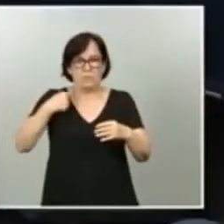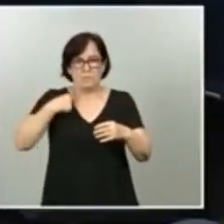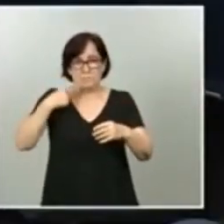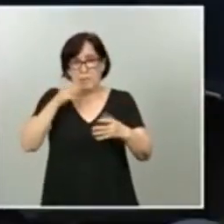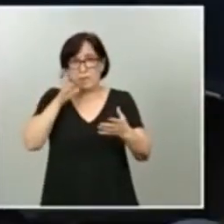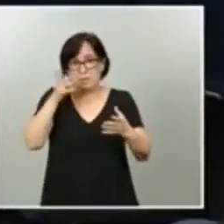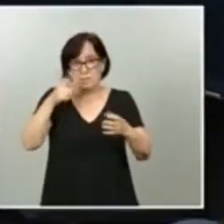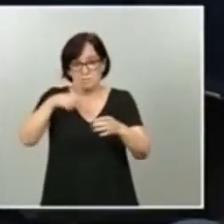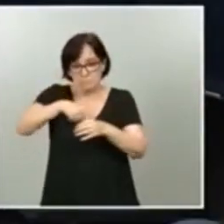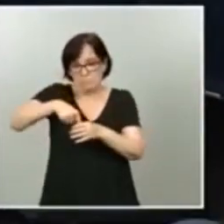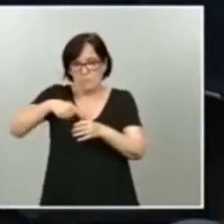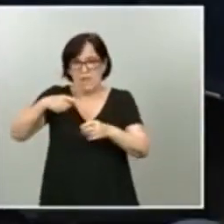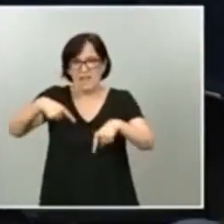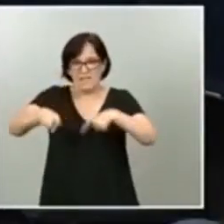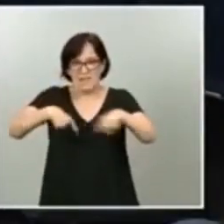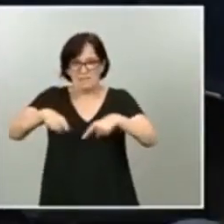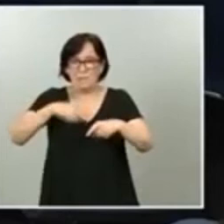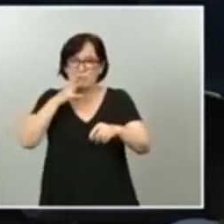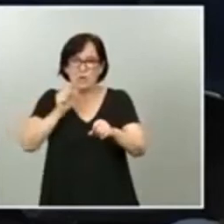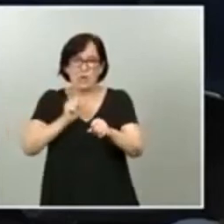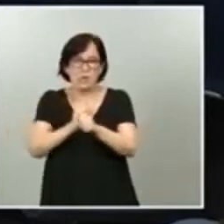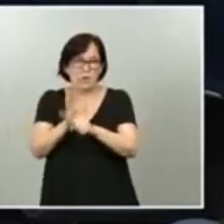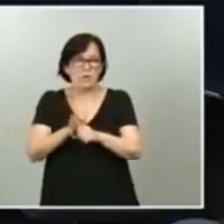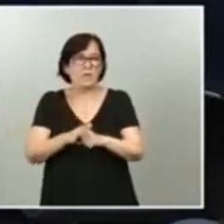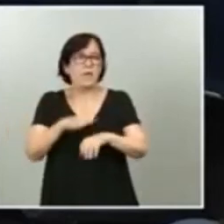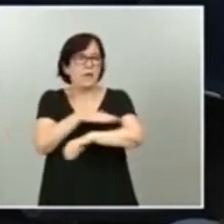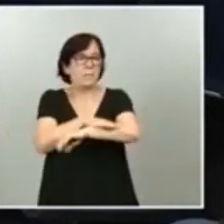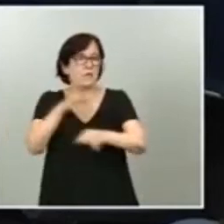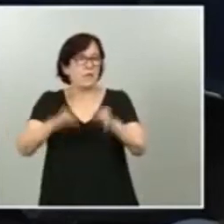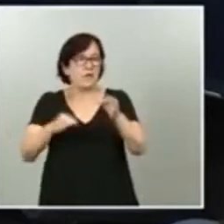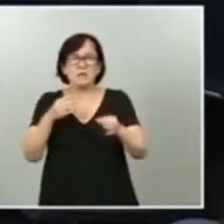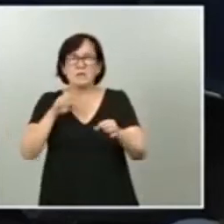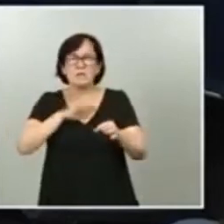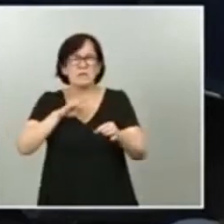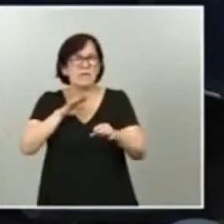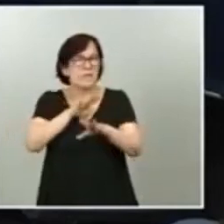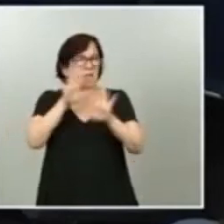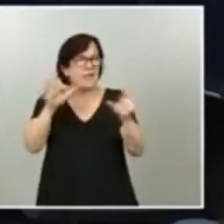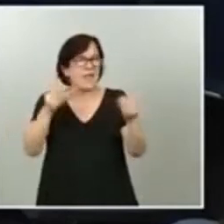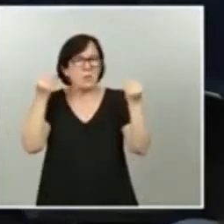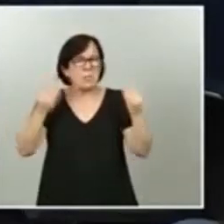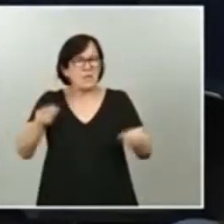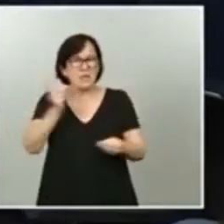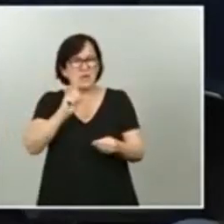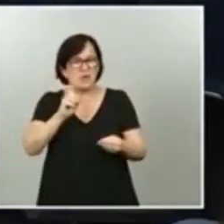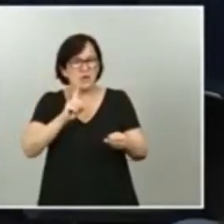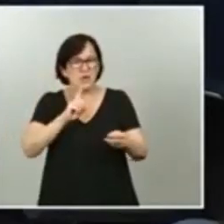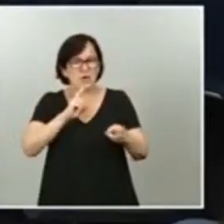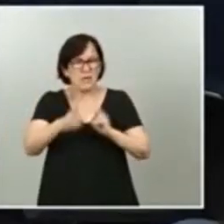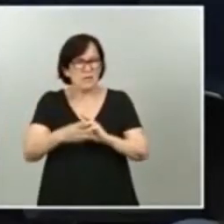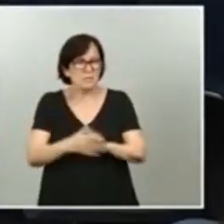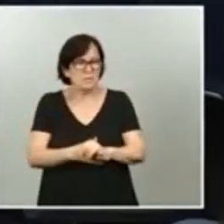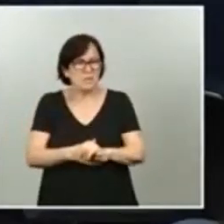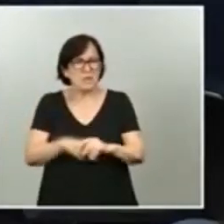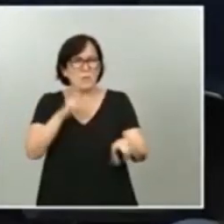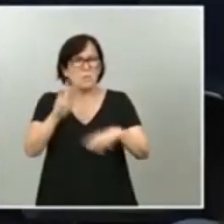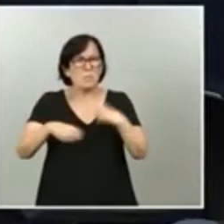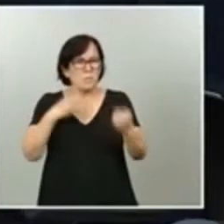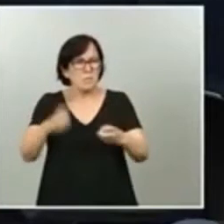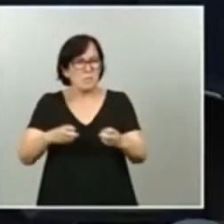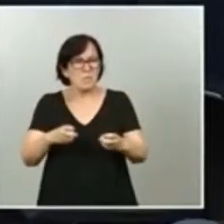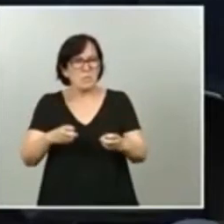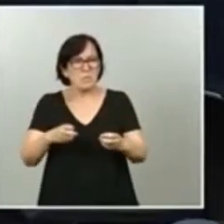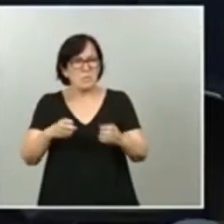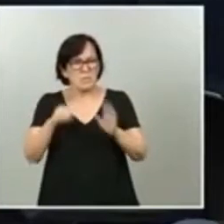la COVID. Al ministro de Justicia no me ha quedado claro de su respuesta sobre la modificación de la tipificación del